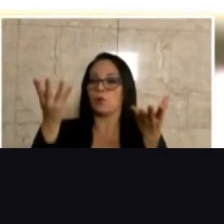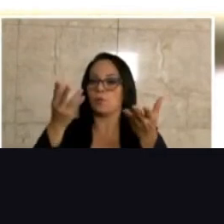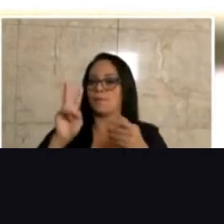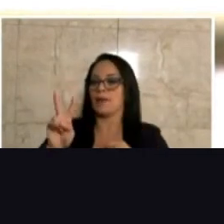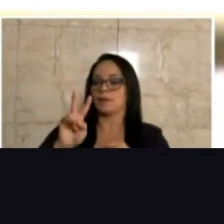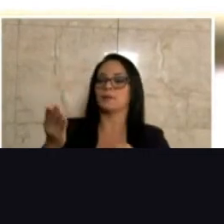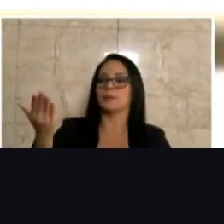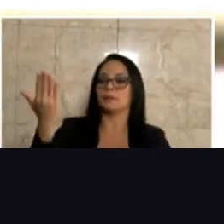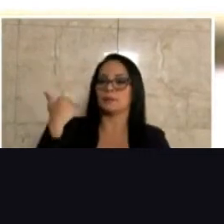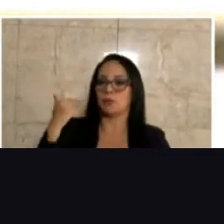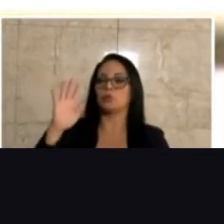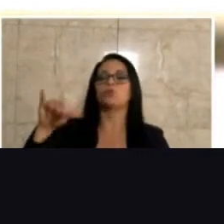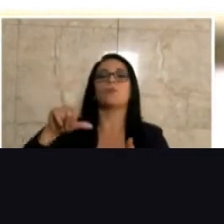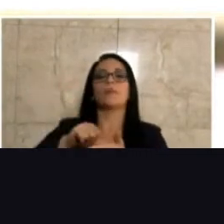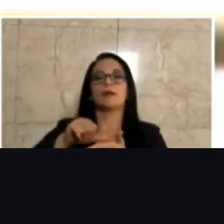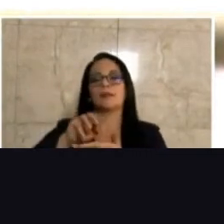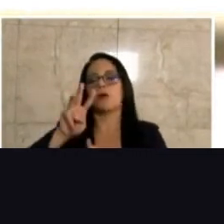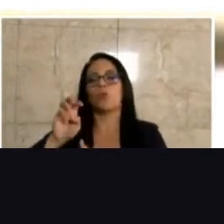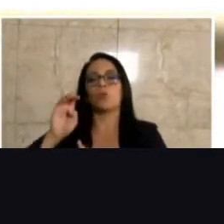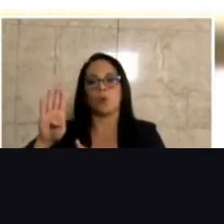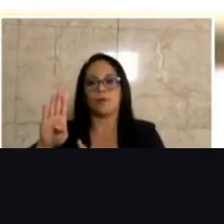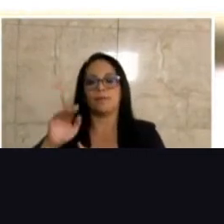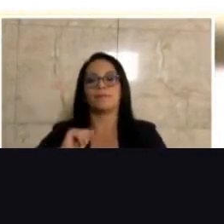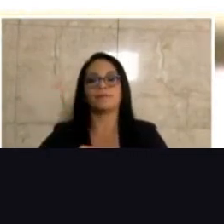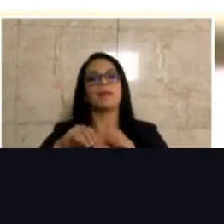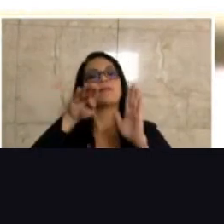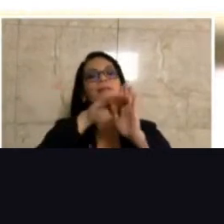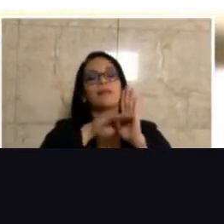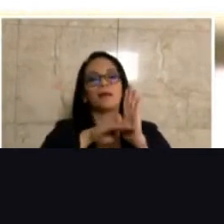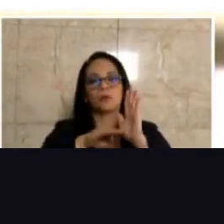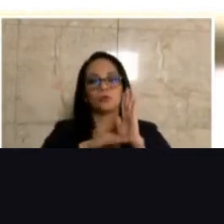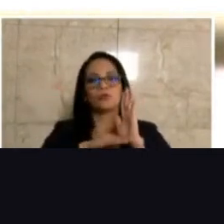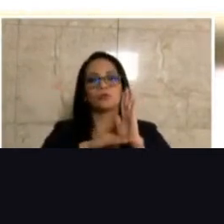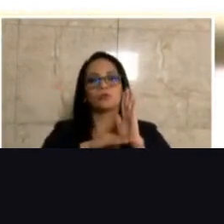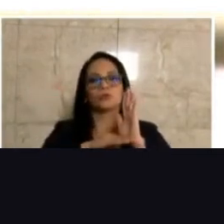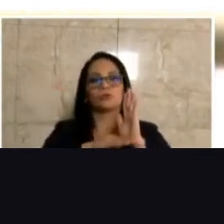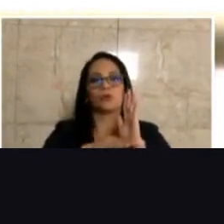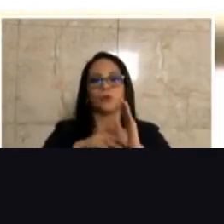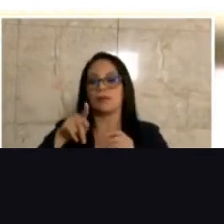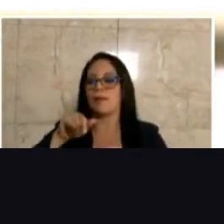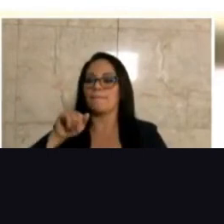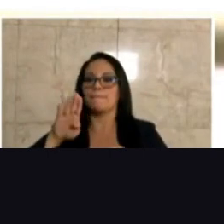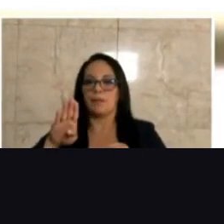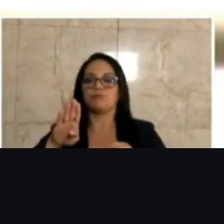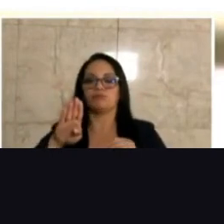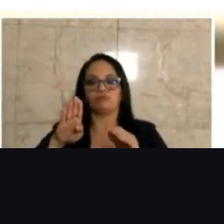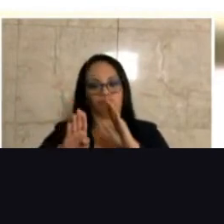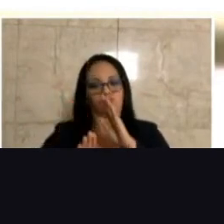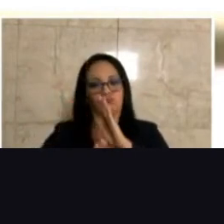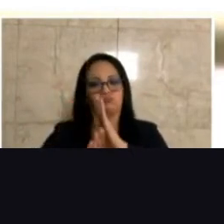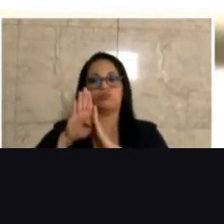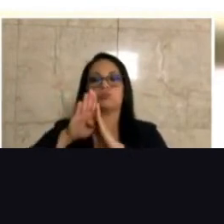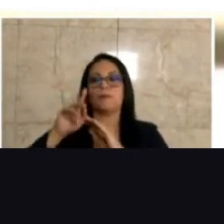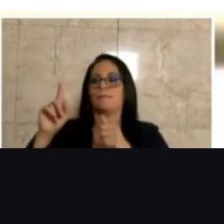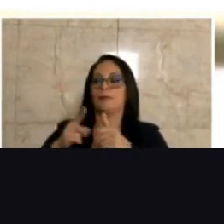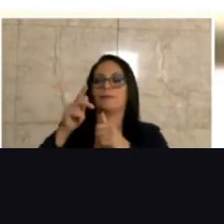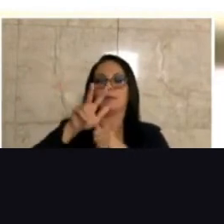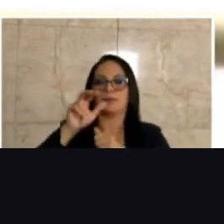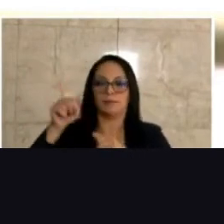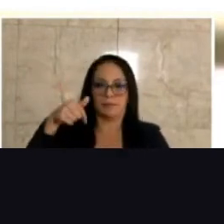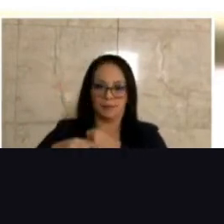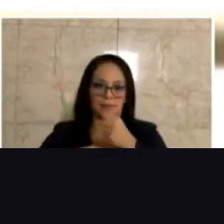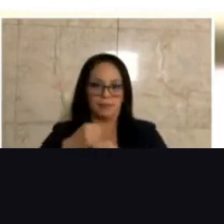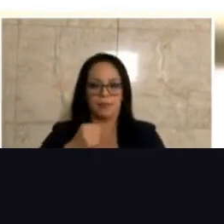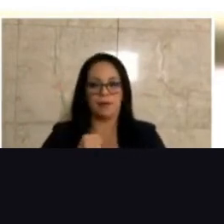pasado en su sitio web, en su página web, los datos del crecimiento del Producto Interno Bruto del primer trimestre. Y